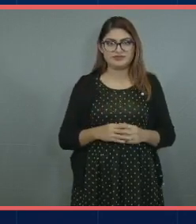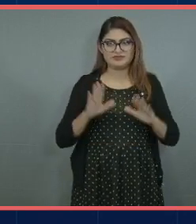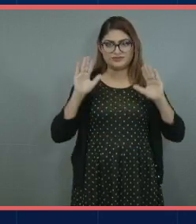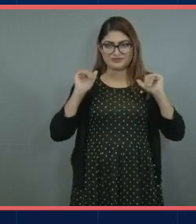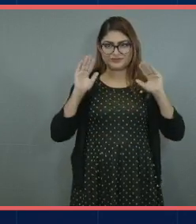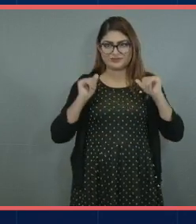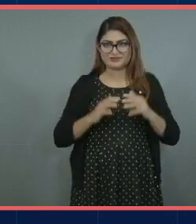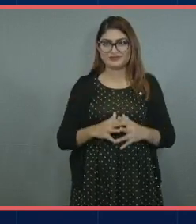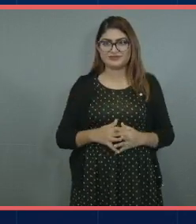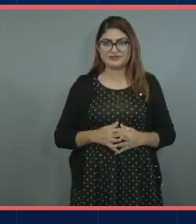luego